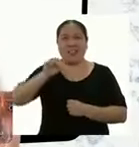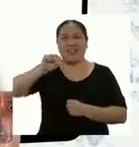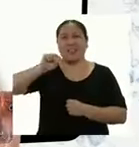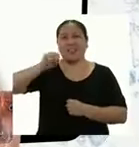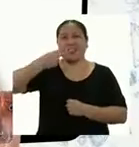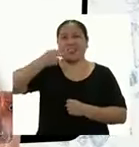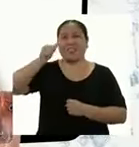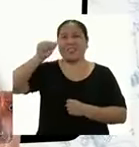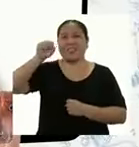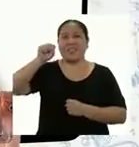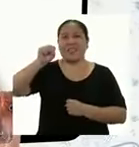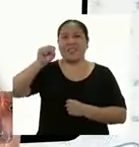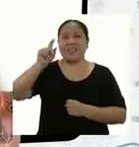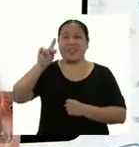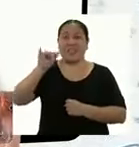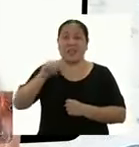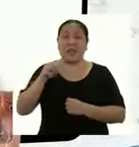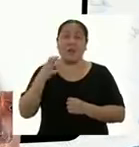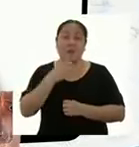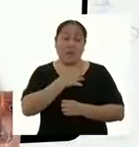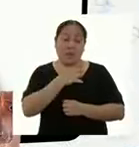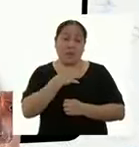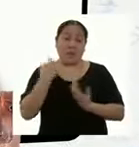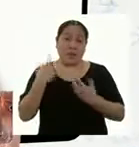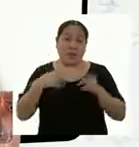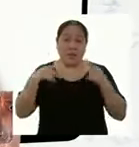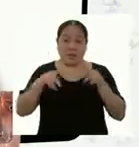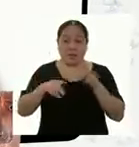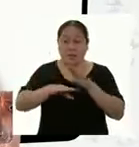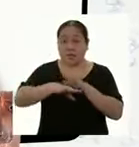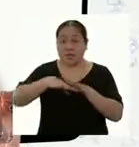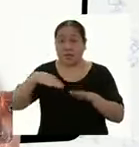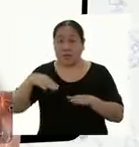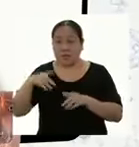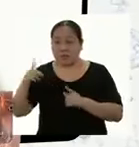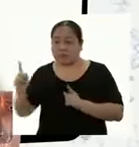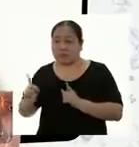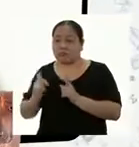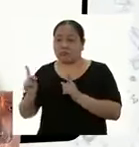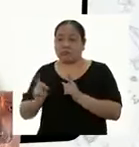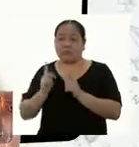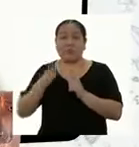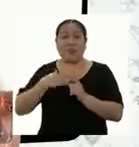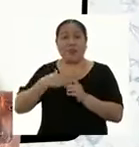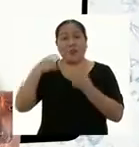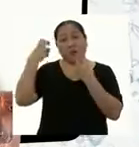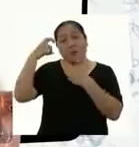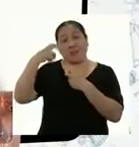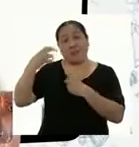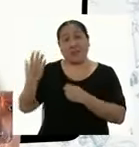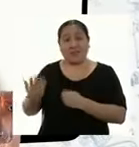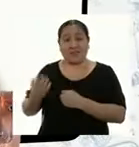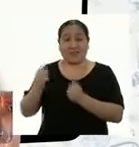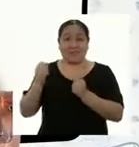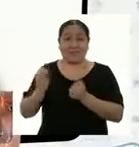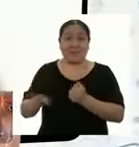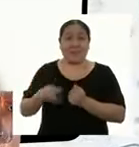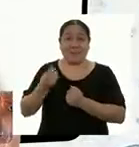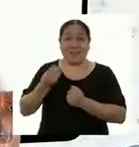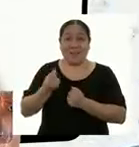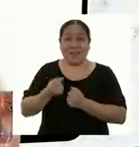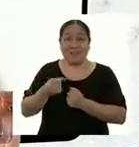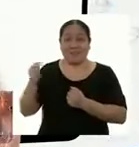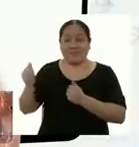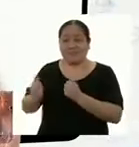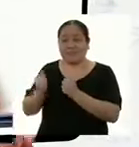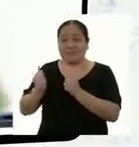mayo, ya que dieron permiso para salir un rato, lo saco conmigo todos los días a pasear y le damos dos vueltas al parque que